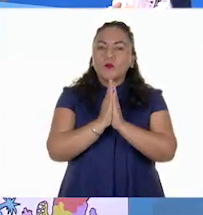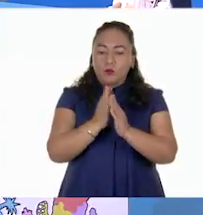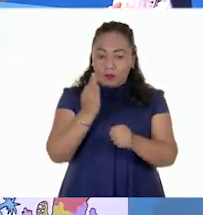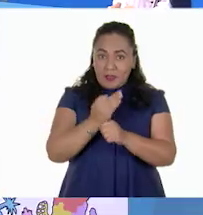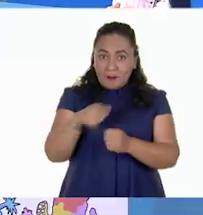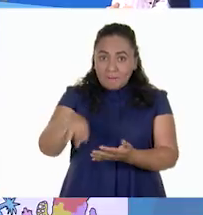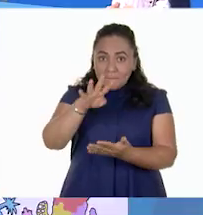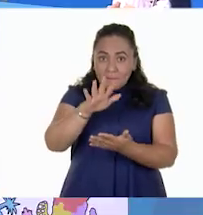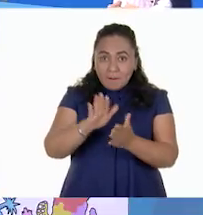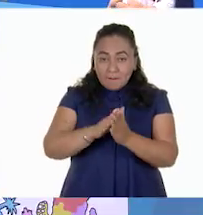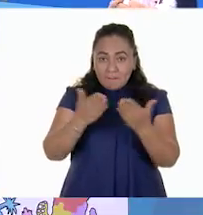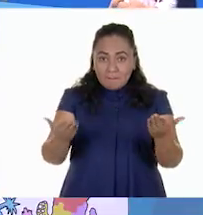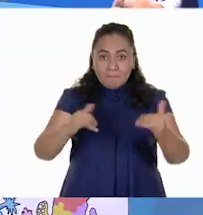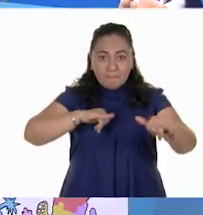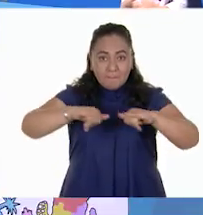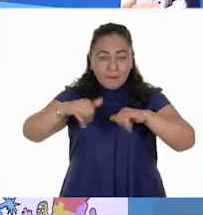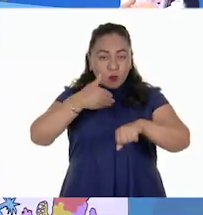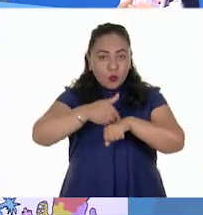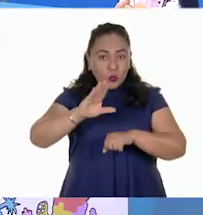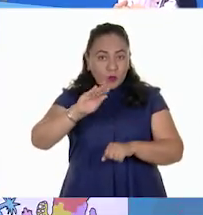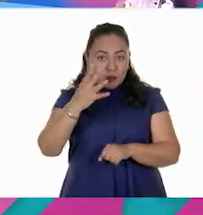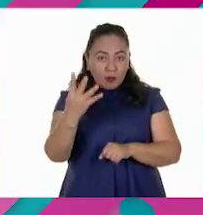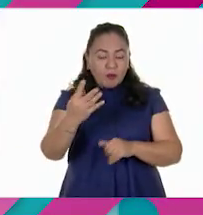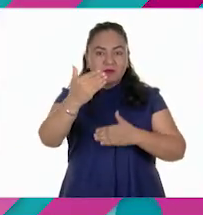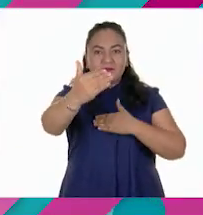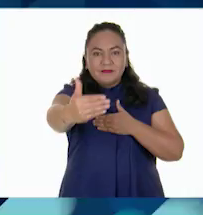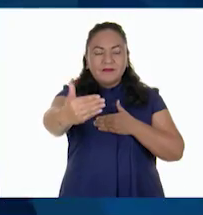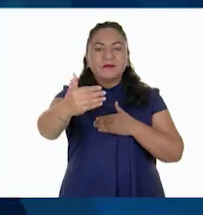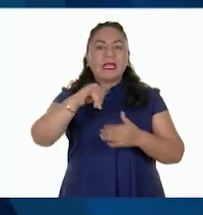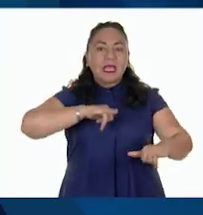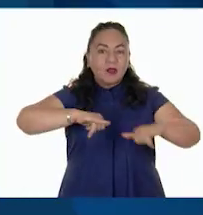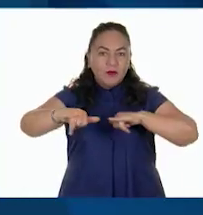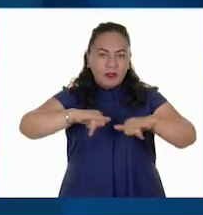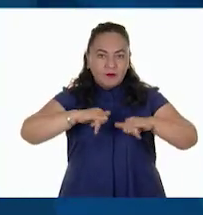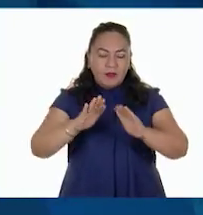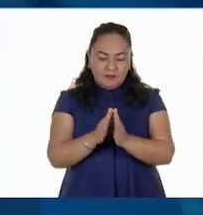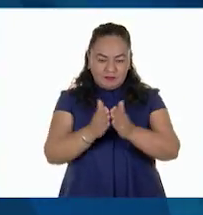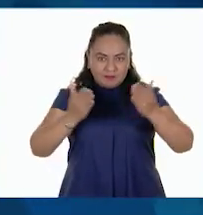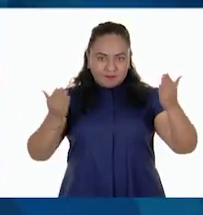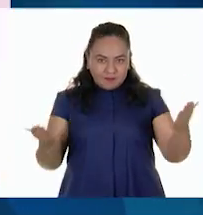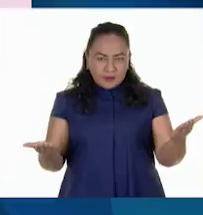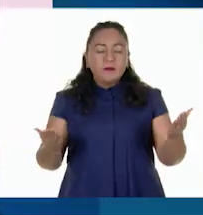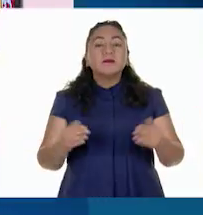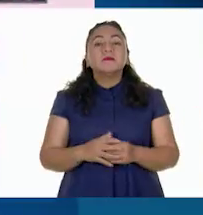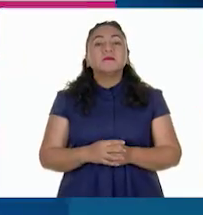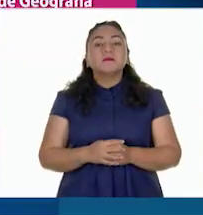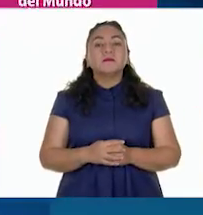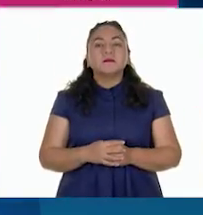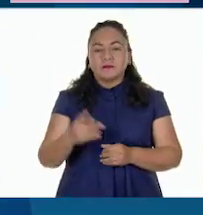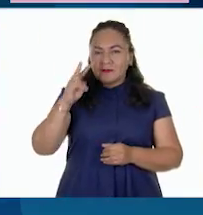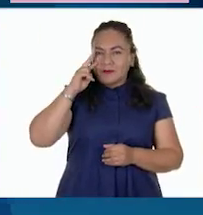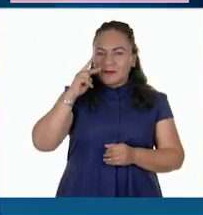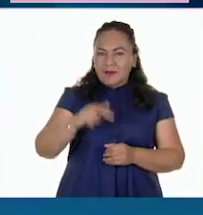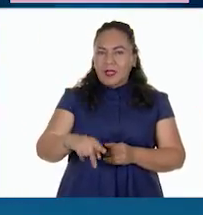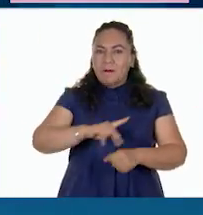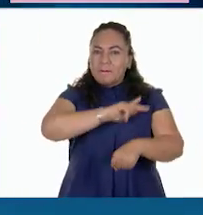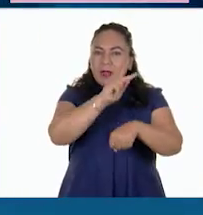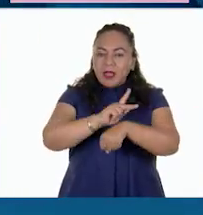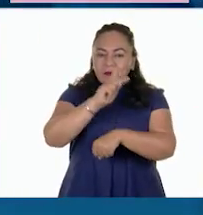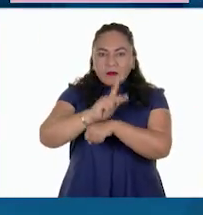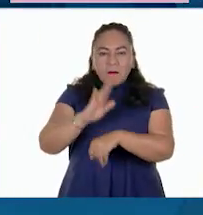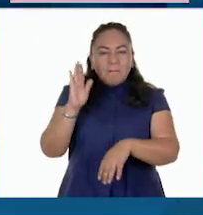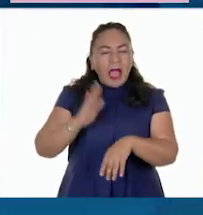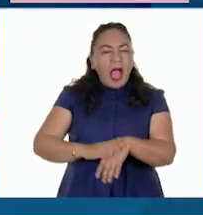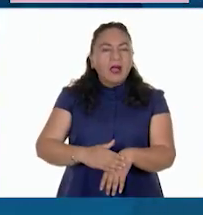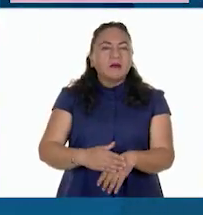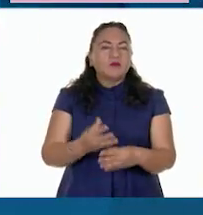el mapa de la página 94 de su Atlas de Geografía. Como pueden ver, los países con una alta producción